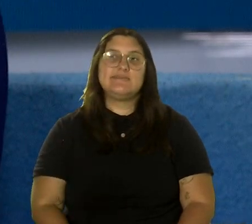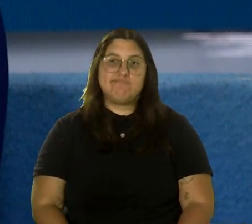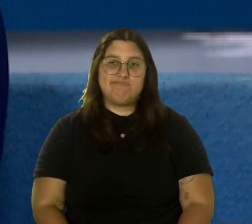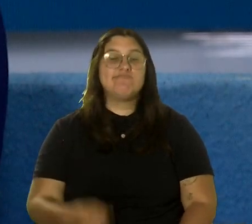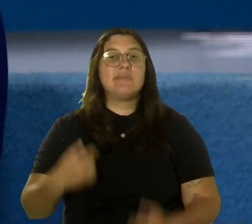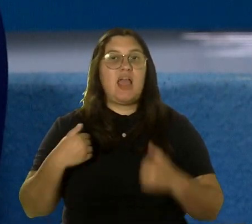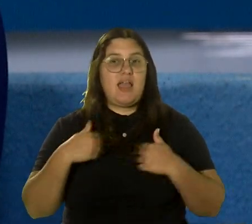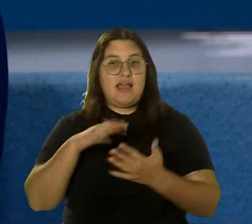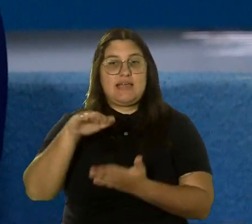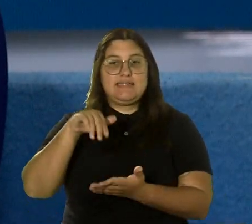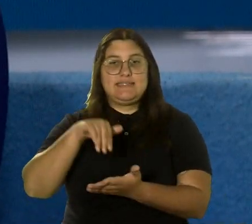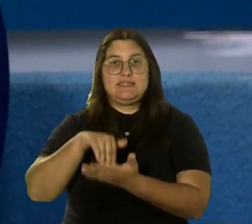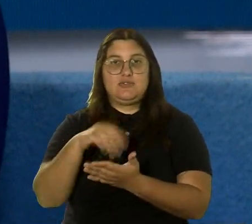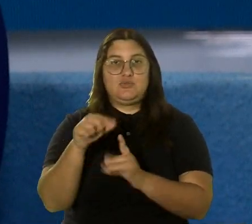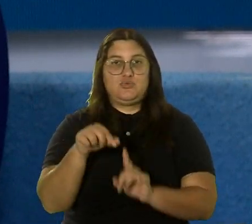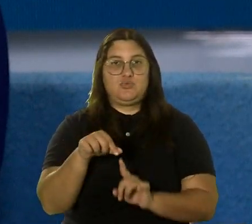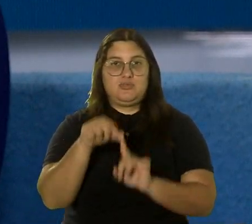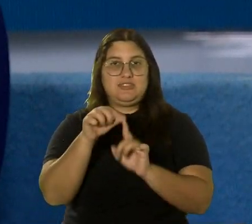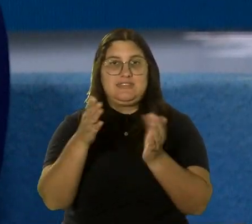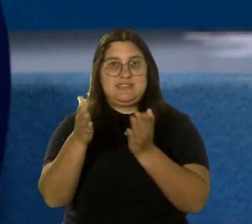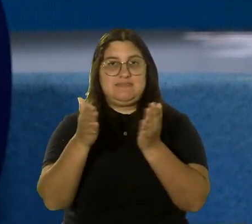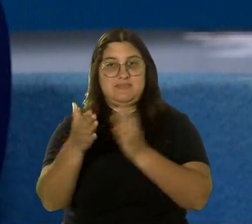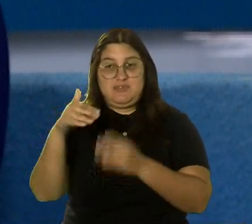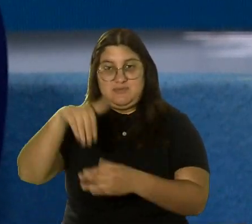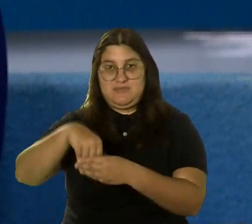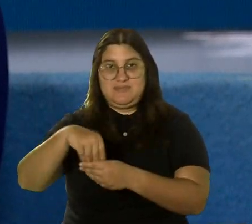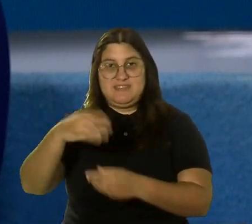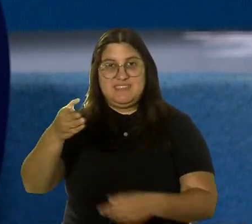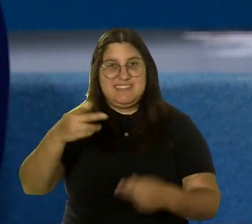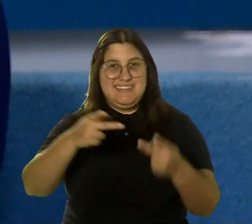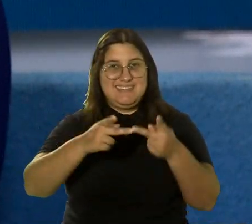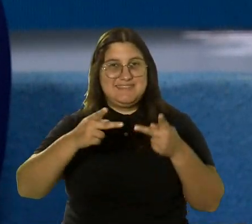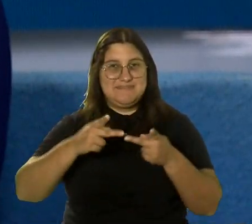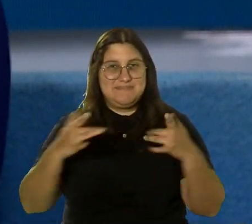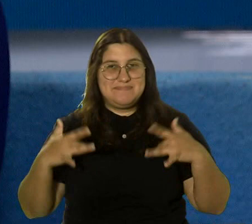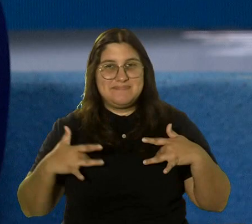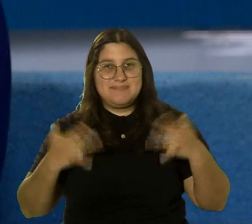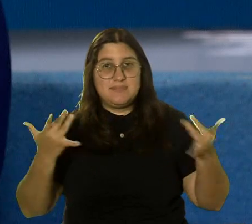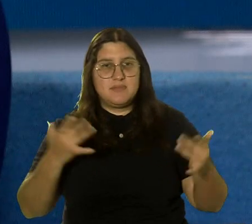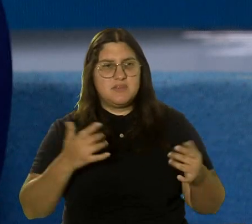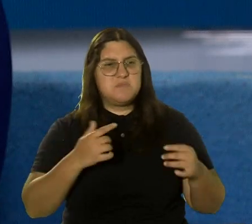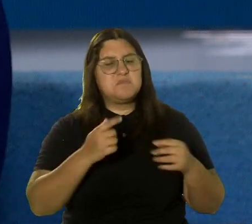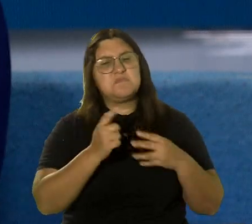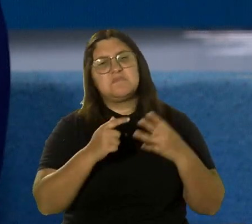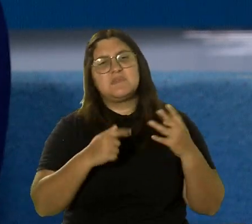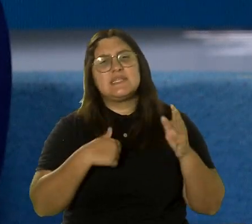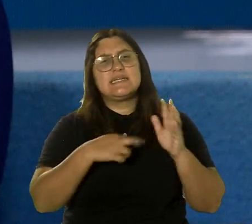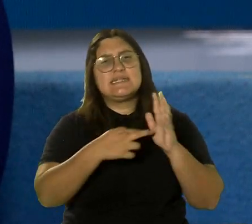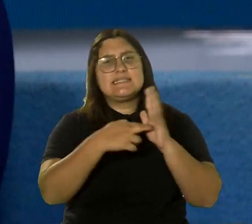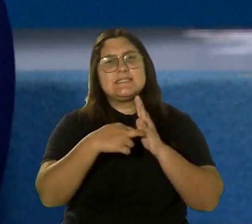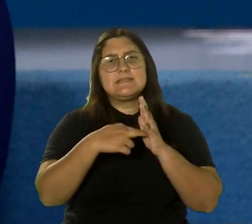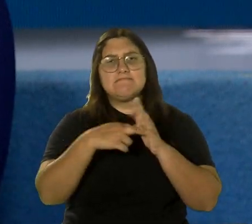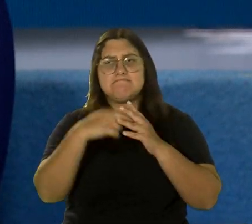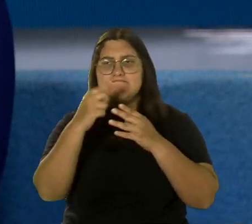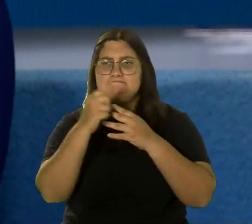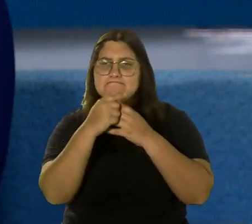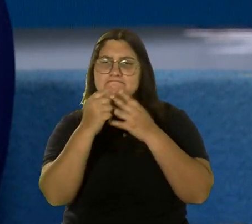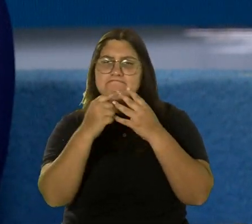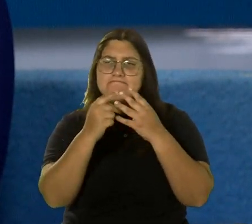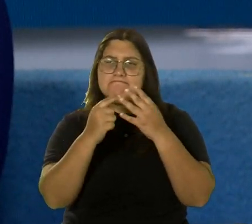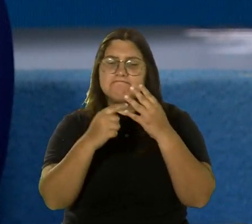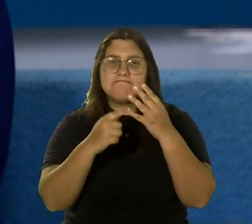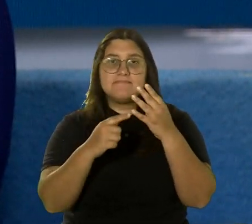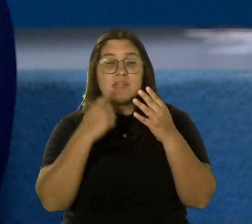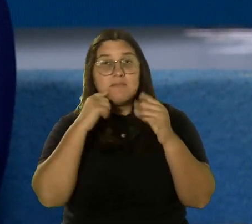nuestro centro único de servicio directamente en el evento. Eso significa que esas pequeñas cosas como requisitos que necesitan para poder